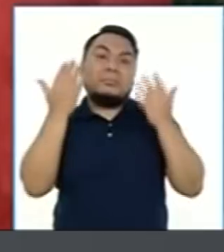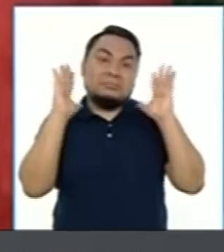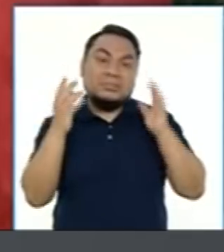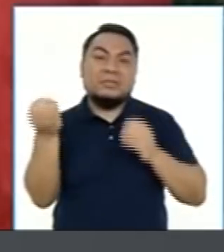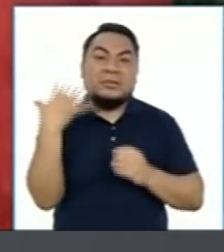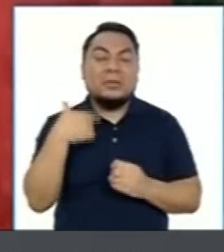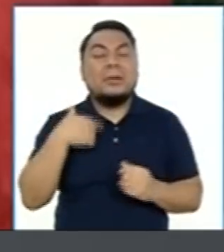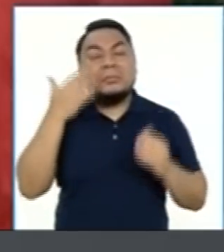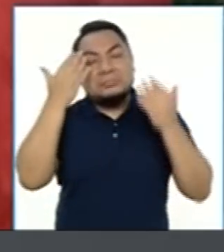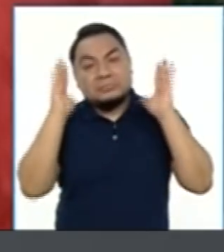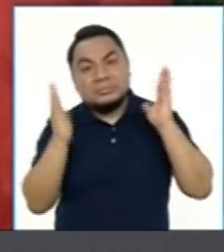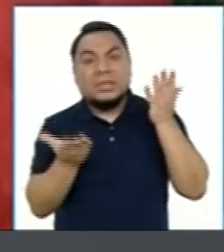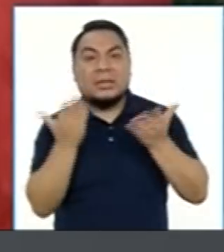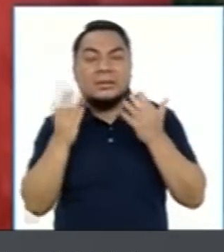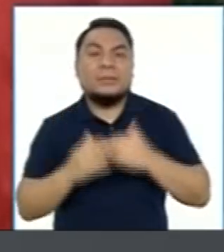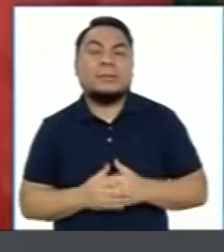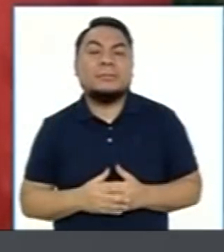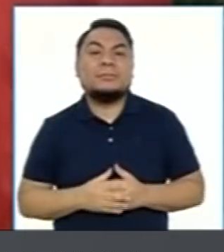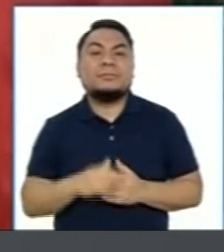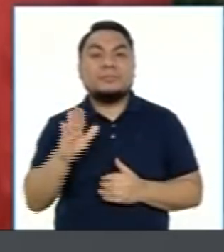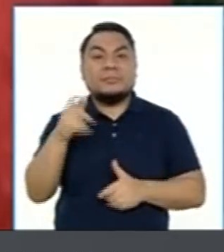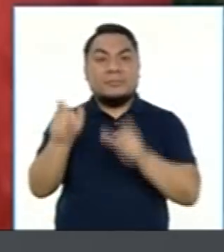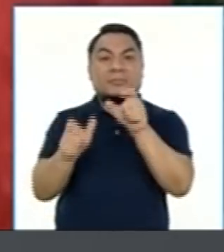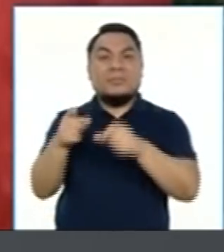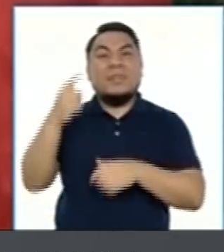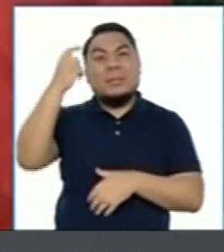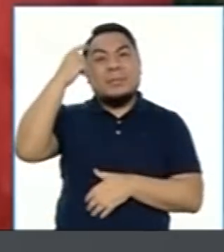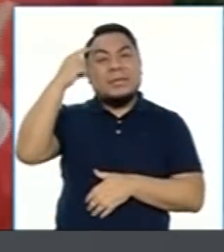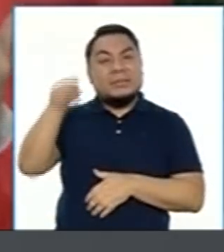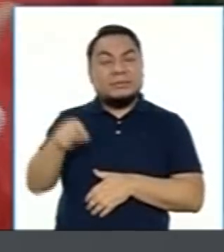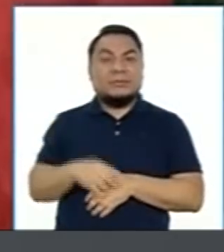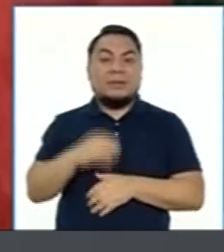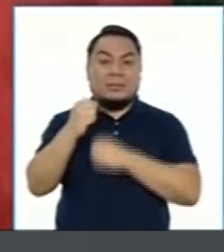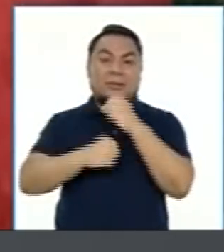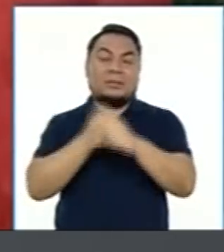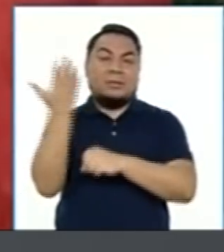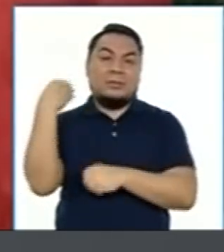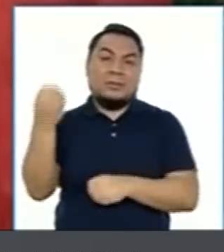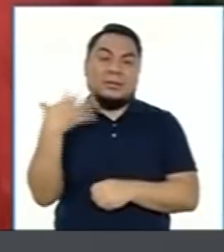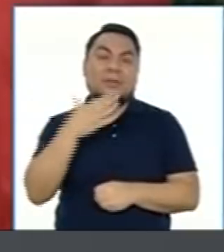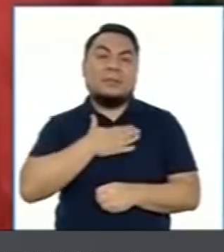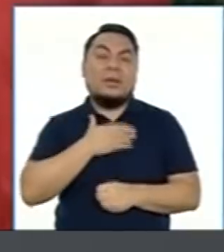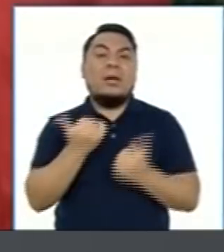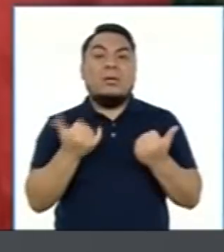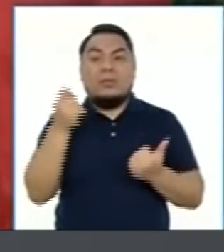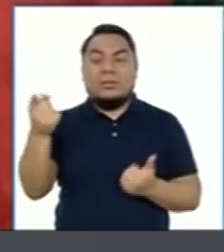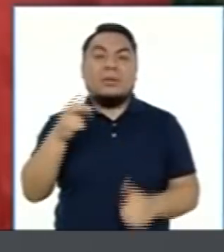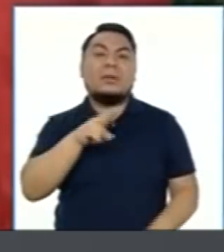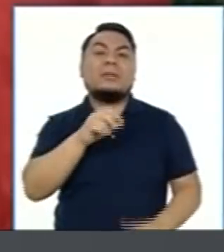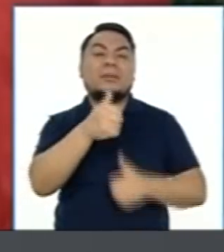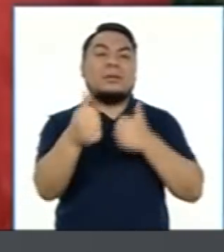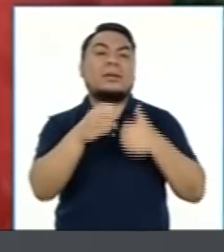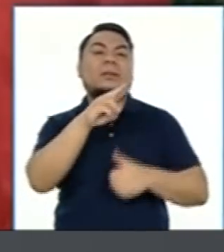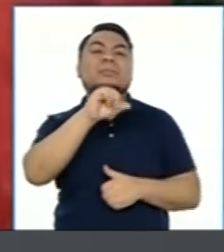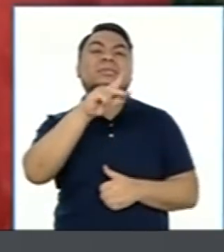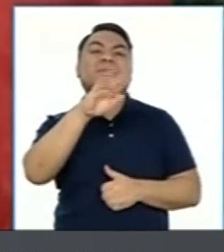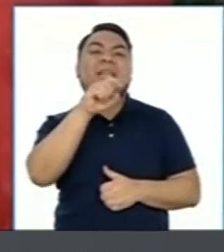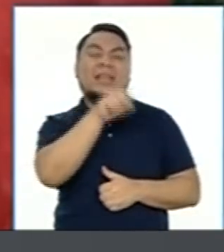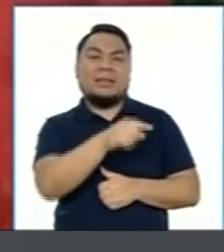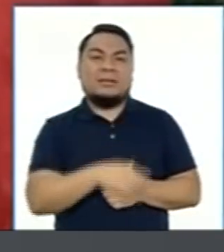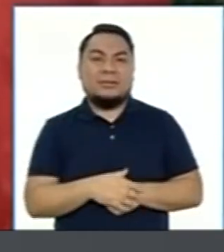Seguramente, seguramente. Y hay gente que piensa así. Lo dijeron el año pasado por mí, lo dicen ahora por Vicente Ceballos,